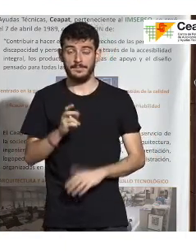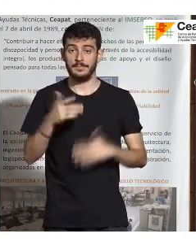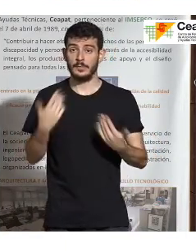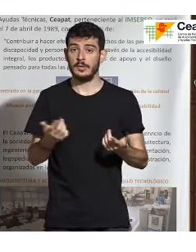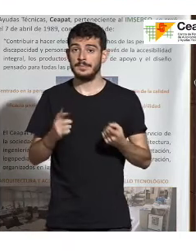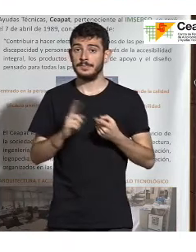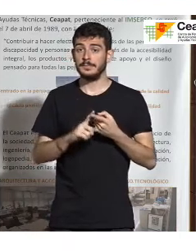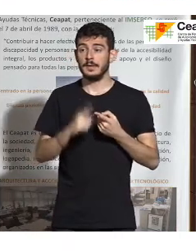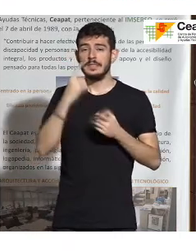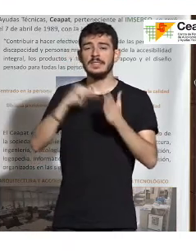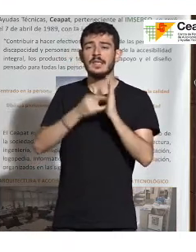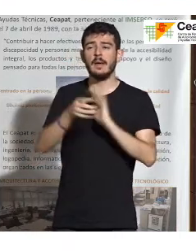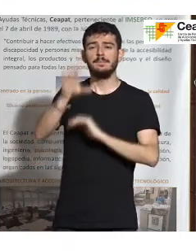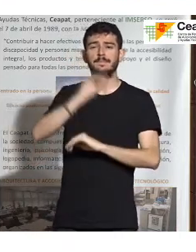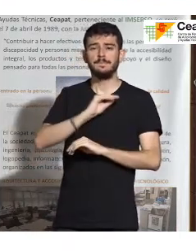Percepción del sistema.